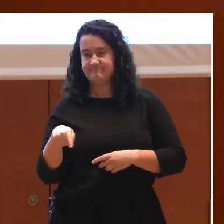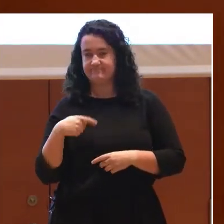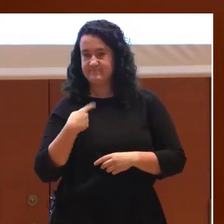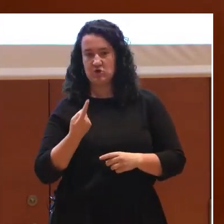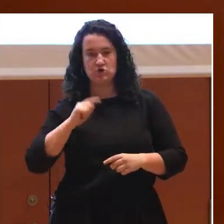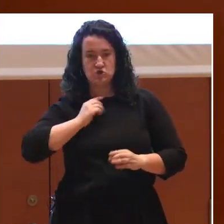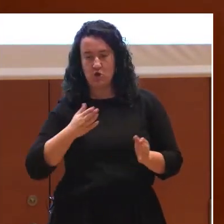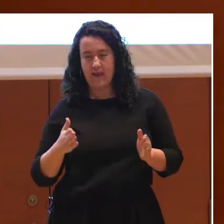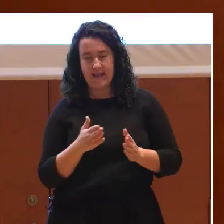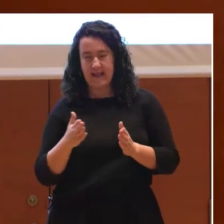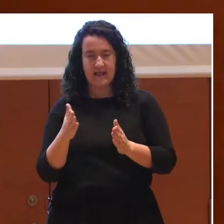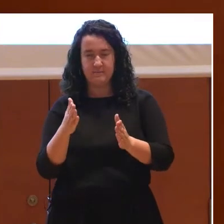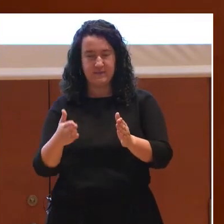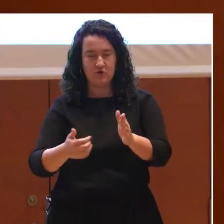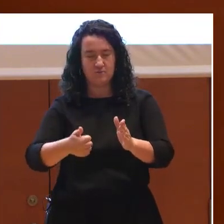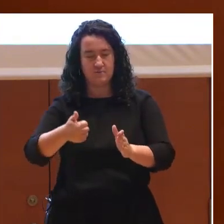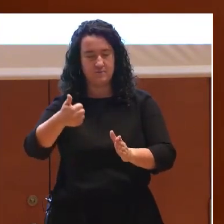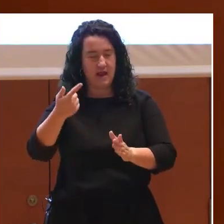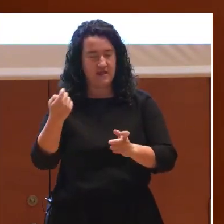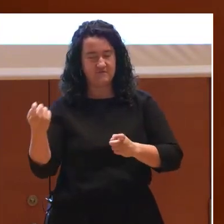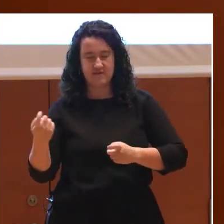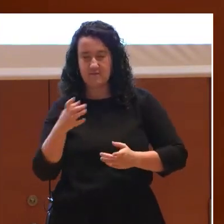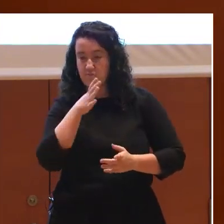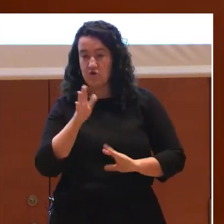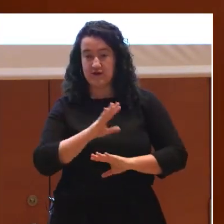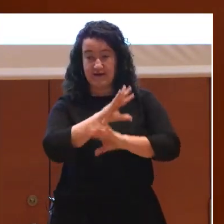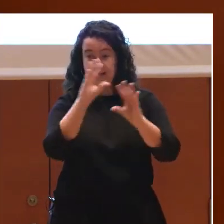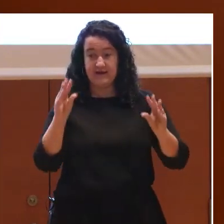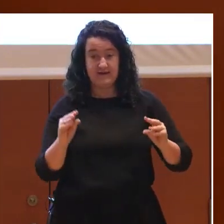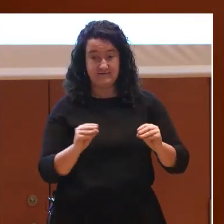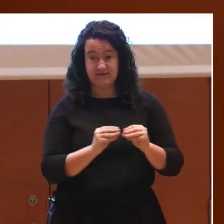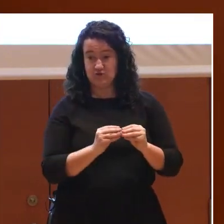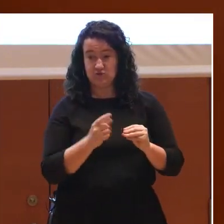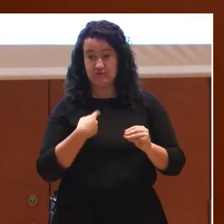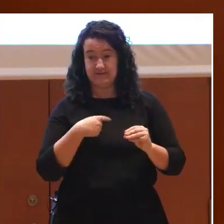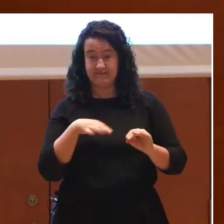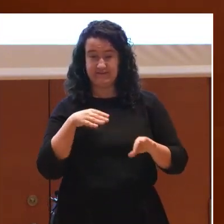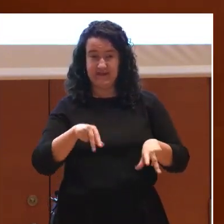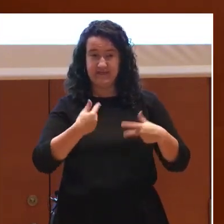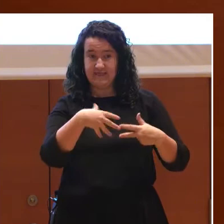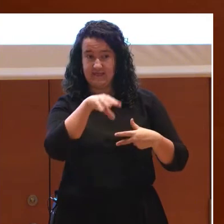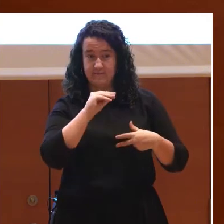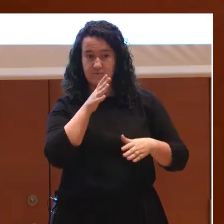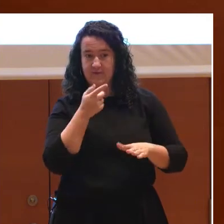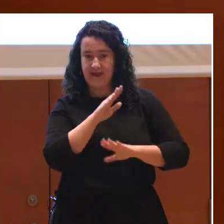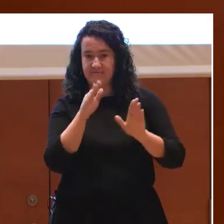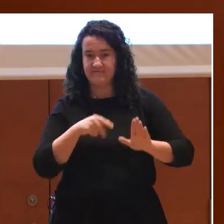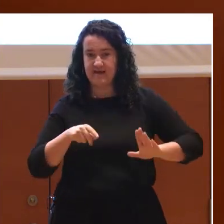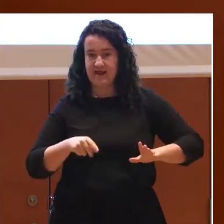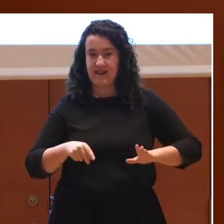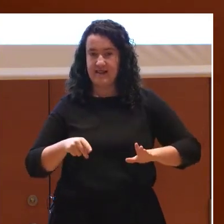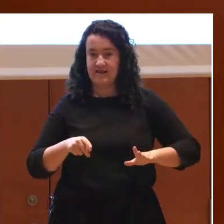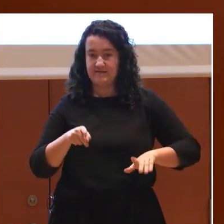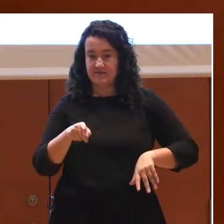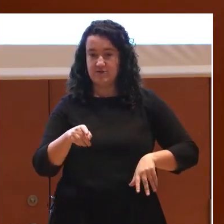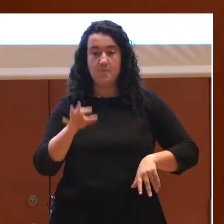camino que recorrer, porque en definitiva, si me permitís que lo interprete, creo que al final se pone a la mujer mayor en el lugar en